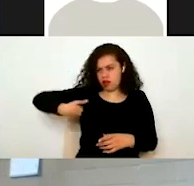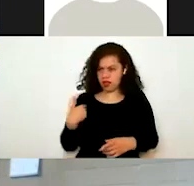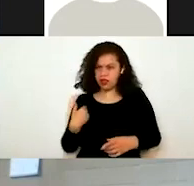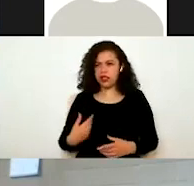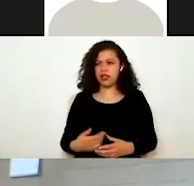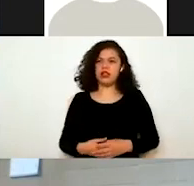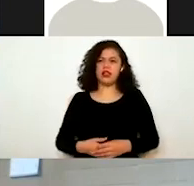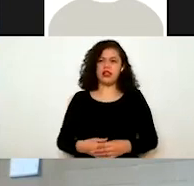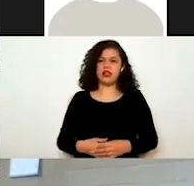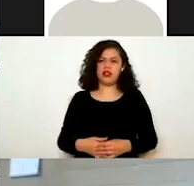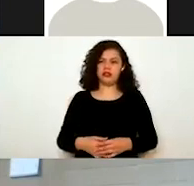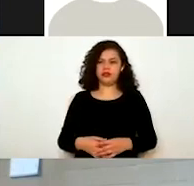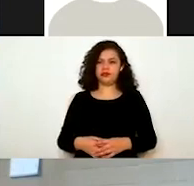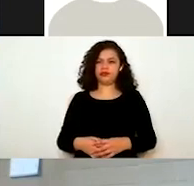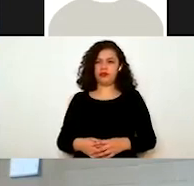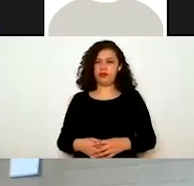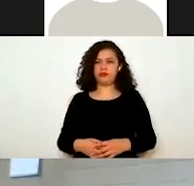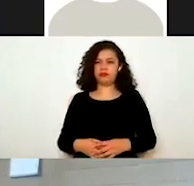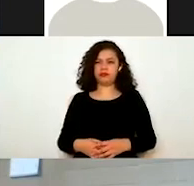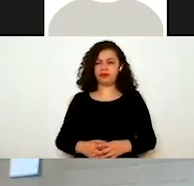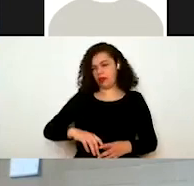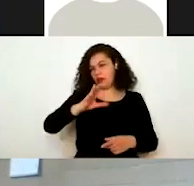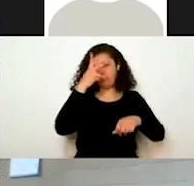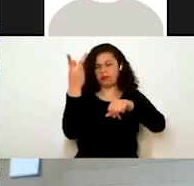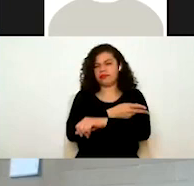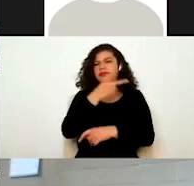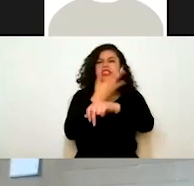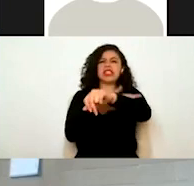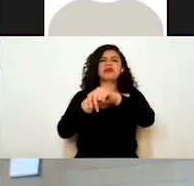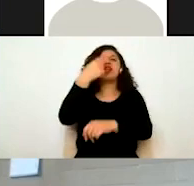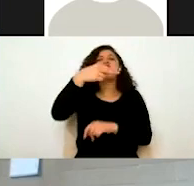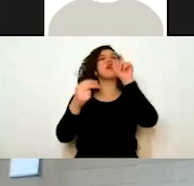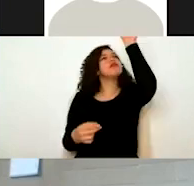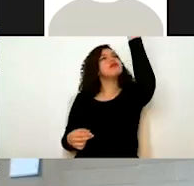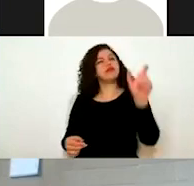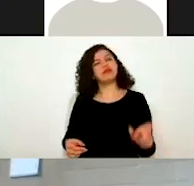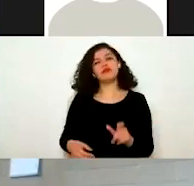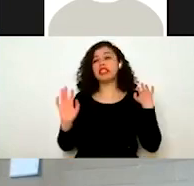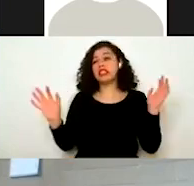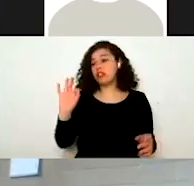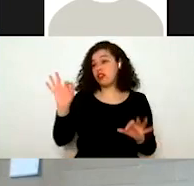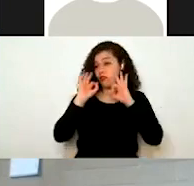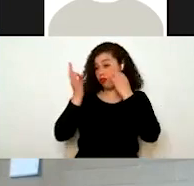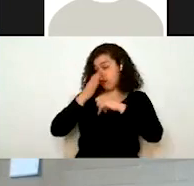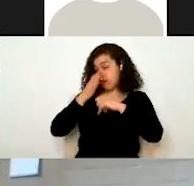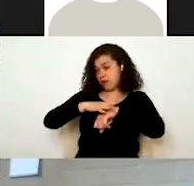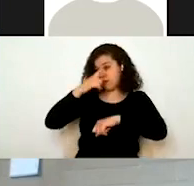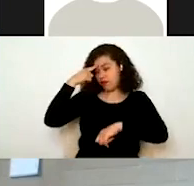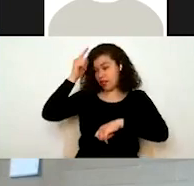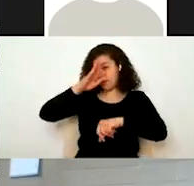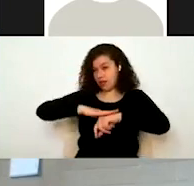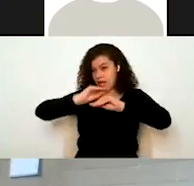Y lo que pasa es que, bueno, se le pusieron aquí los nombres a los trámites, ¿no? A lo mejor de esta forma es más descriptivo, es más fácil para ustedes